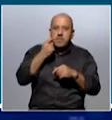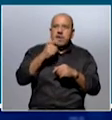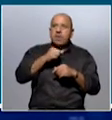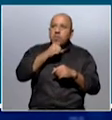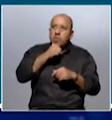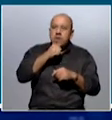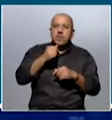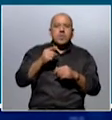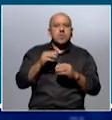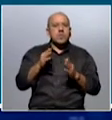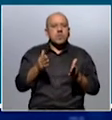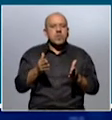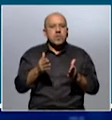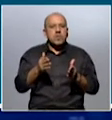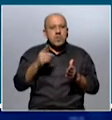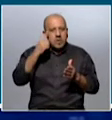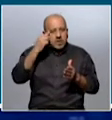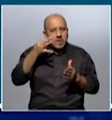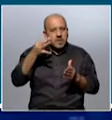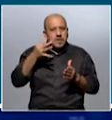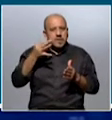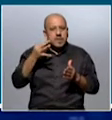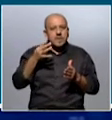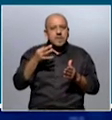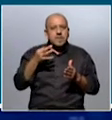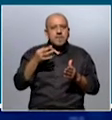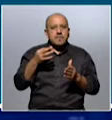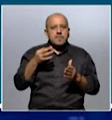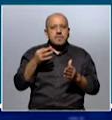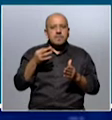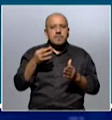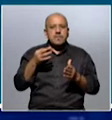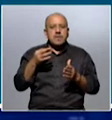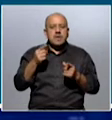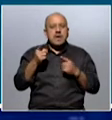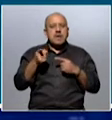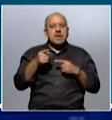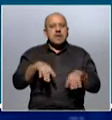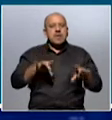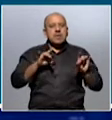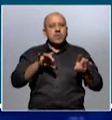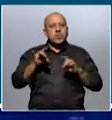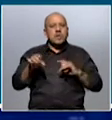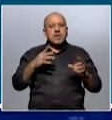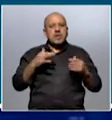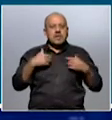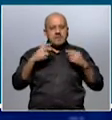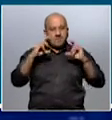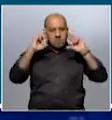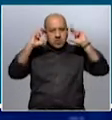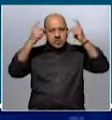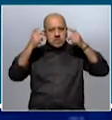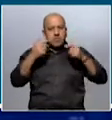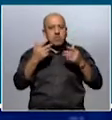abuelos? En realidad, ahí entra, se naturaliza un nivel de violencia, es como que los demás